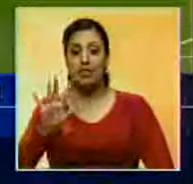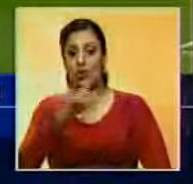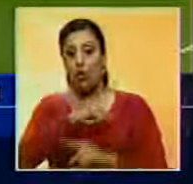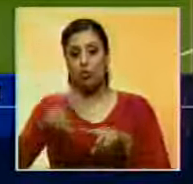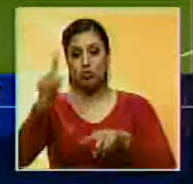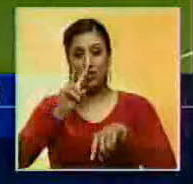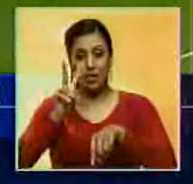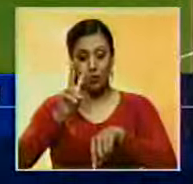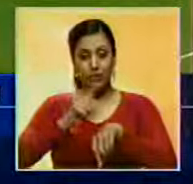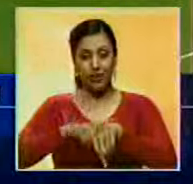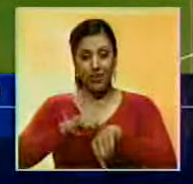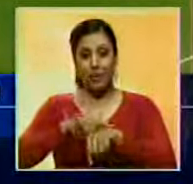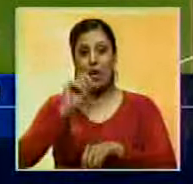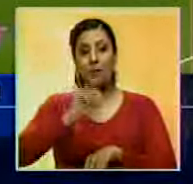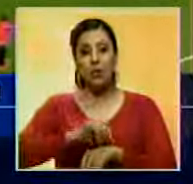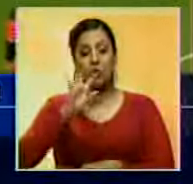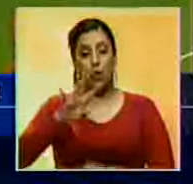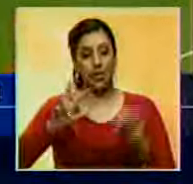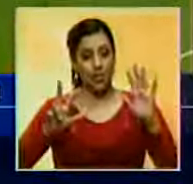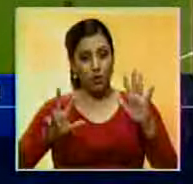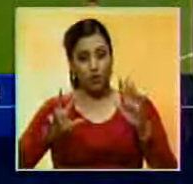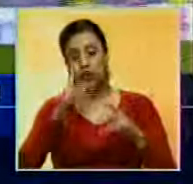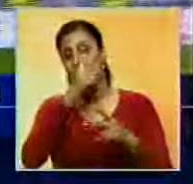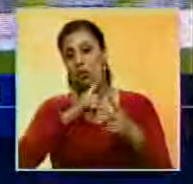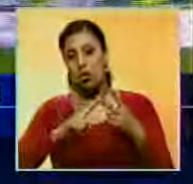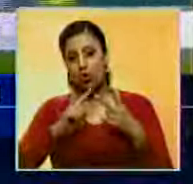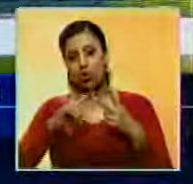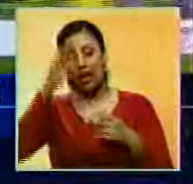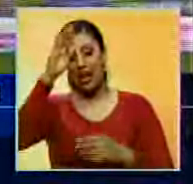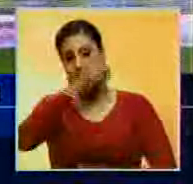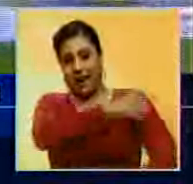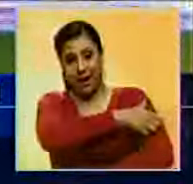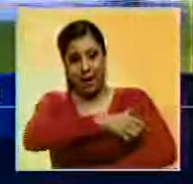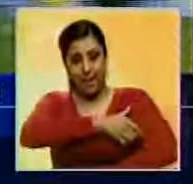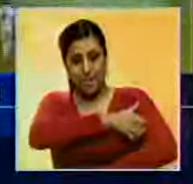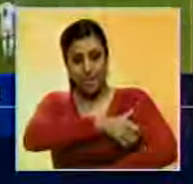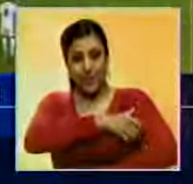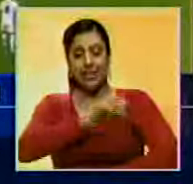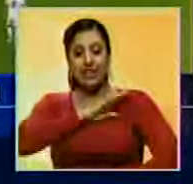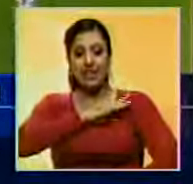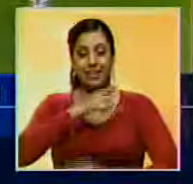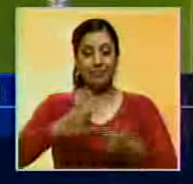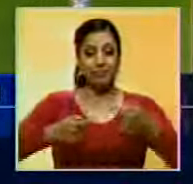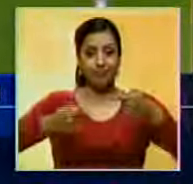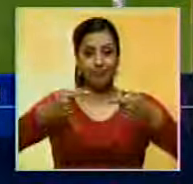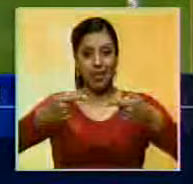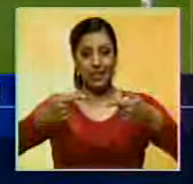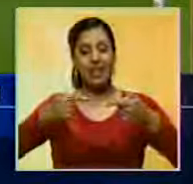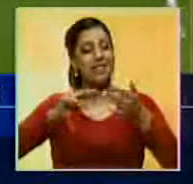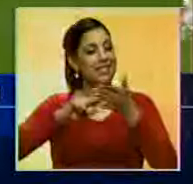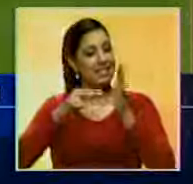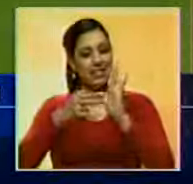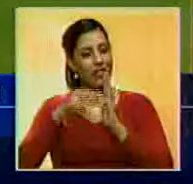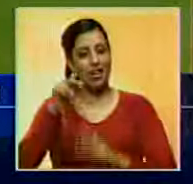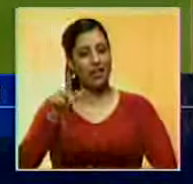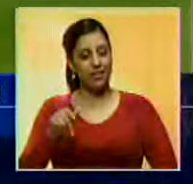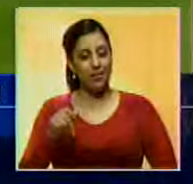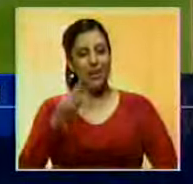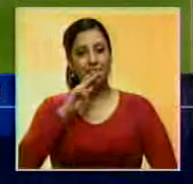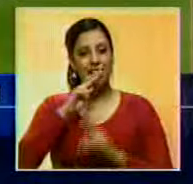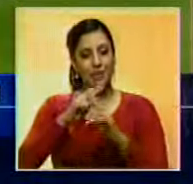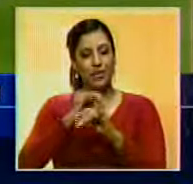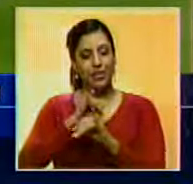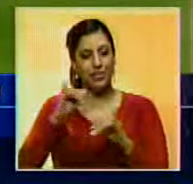el segundo tiempo, al minuto 48, Sergio Ramos, el capitán Merengue, colocó el empate y que significaría también el